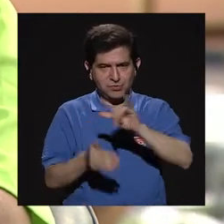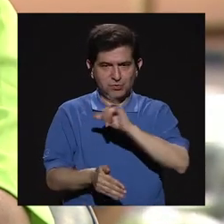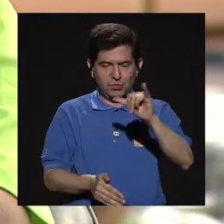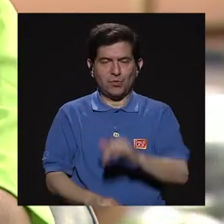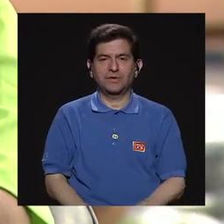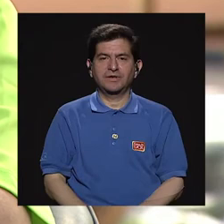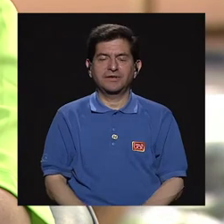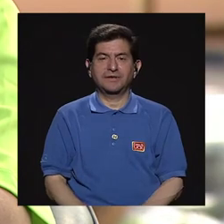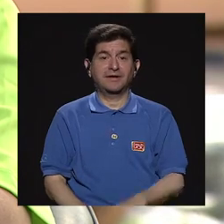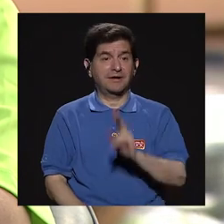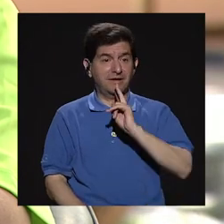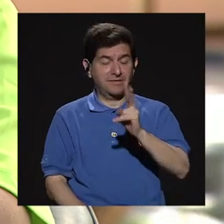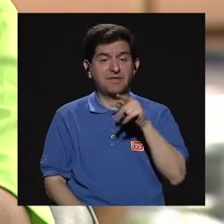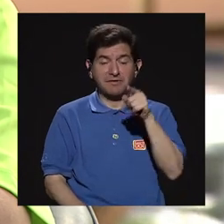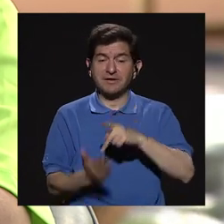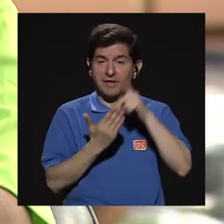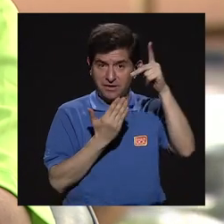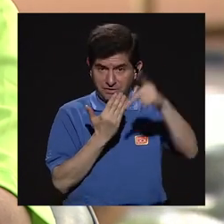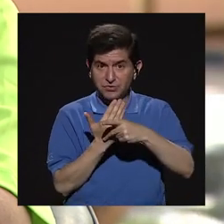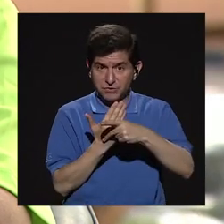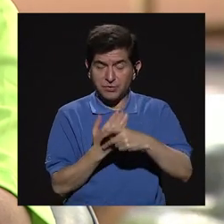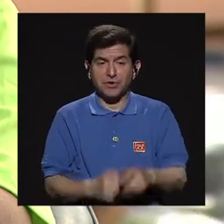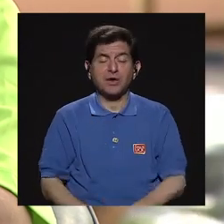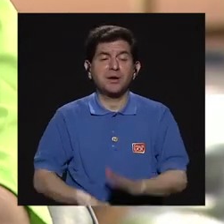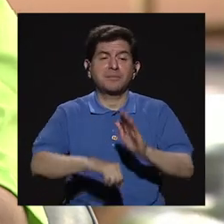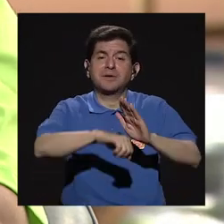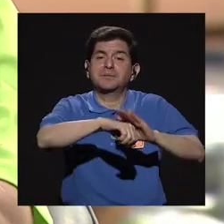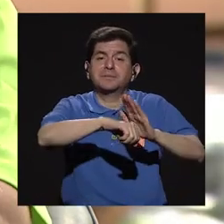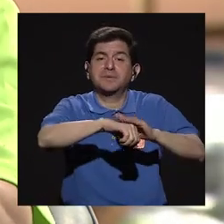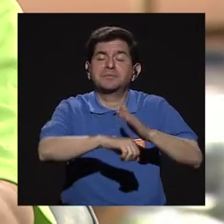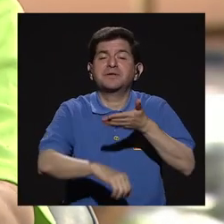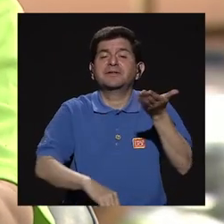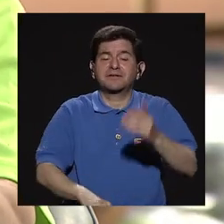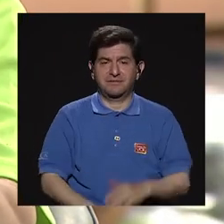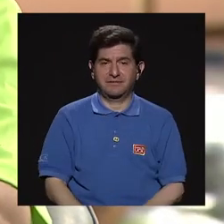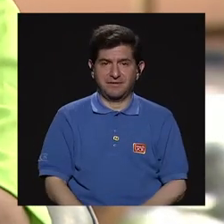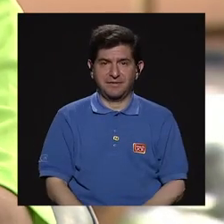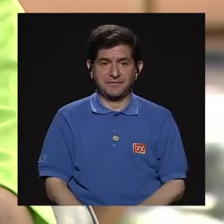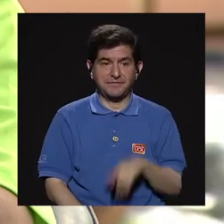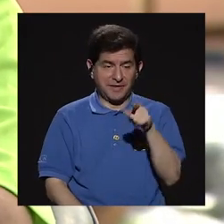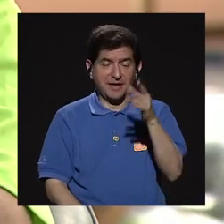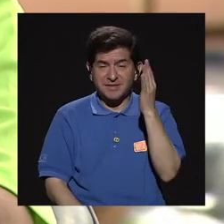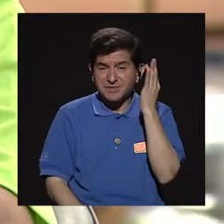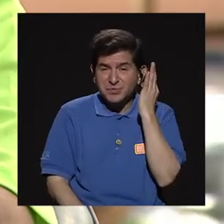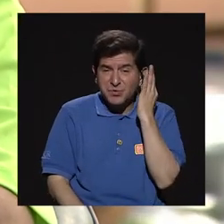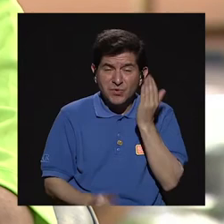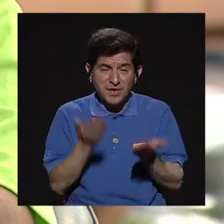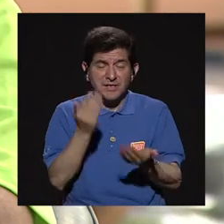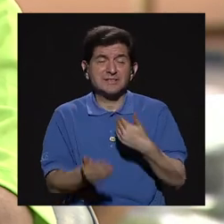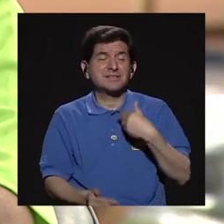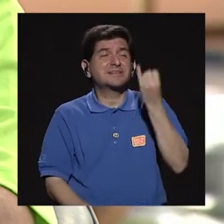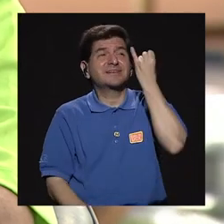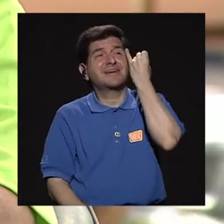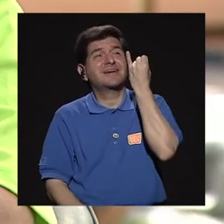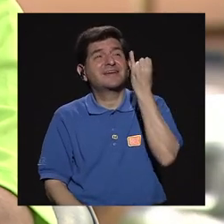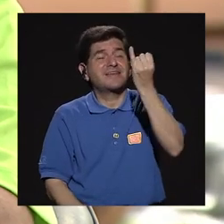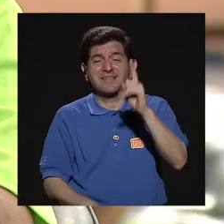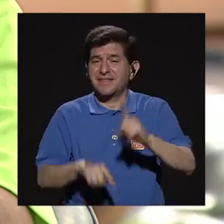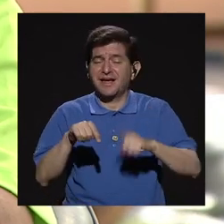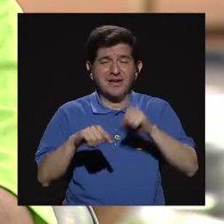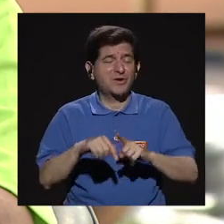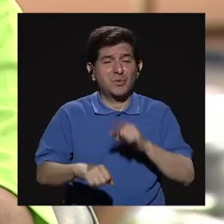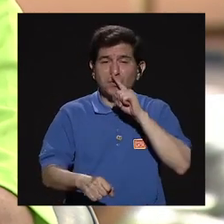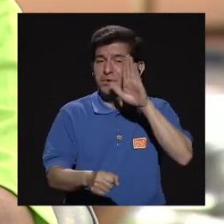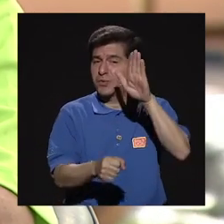porque definitivamente que estos programas son los que permiten, ¿verdad? Que esas señoras que tienen una idea, que no han